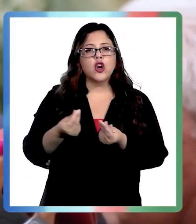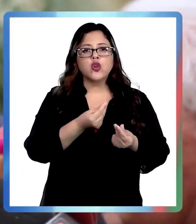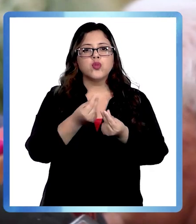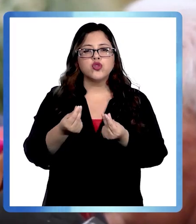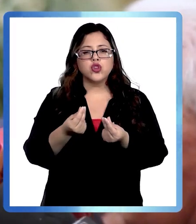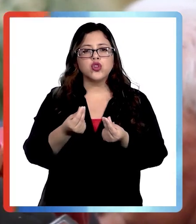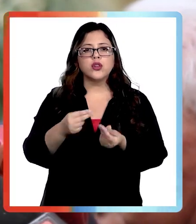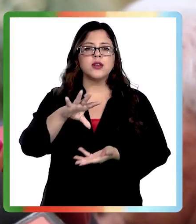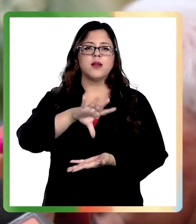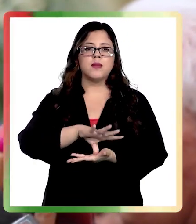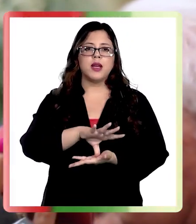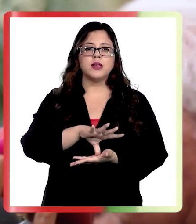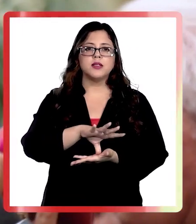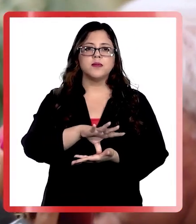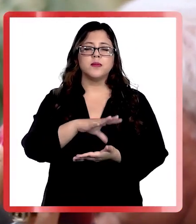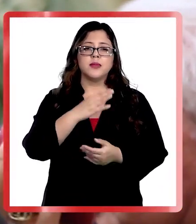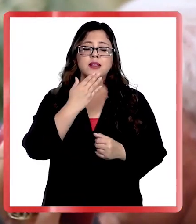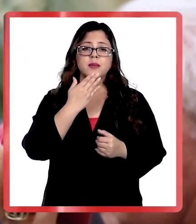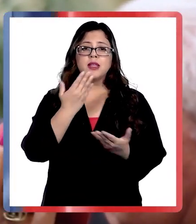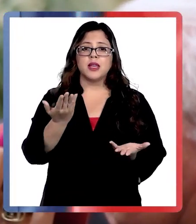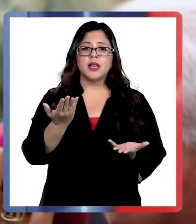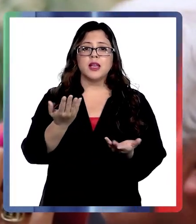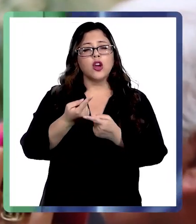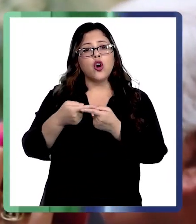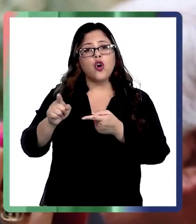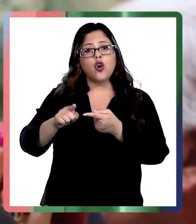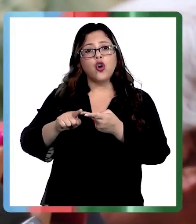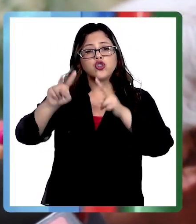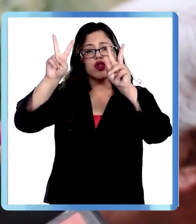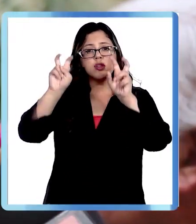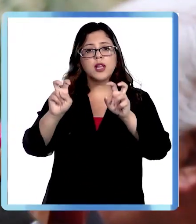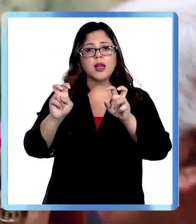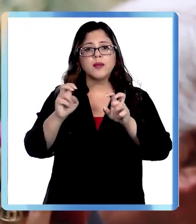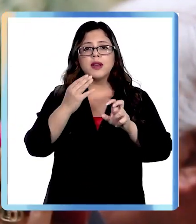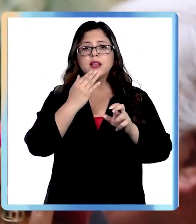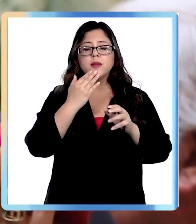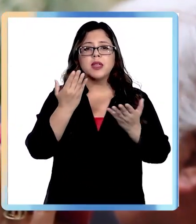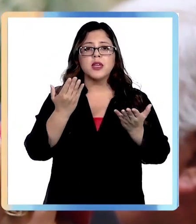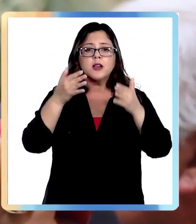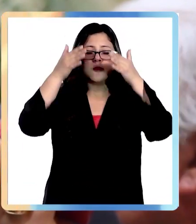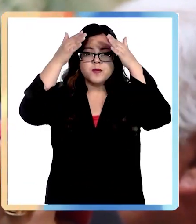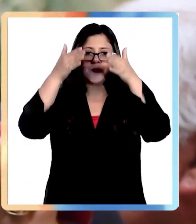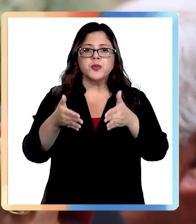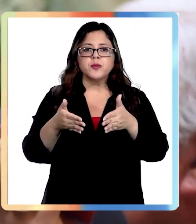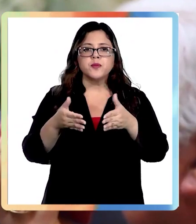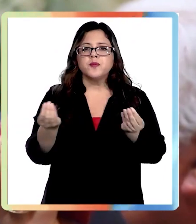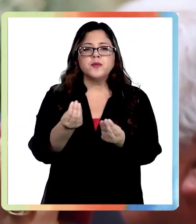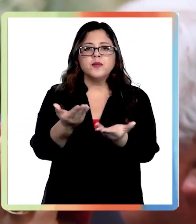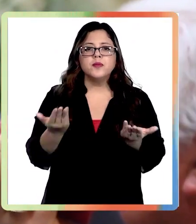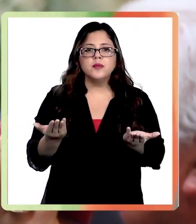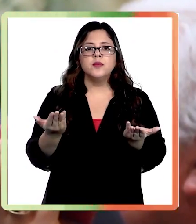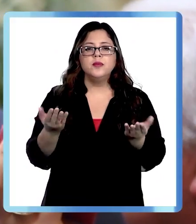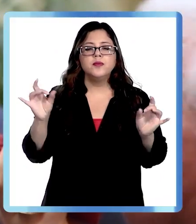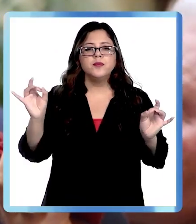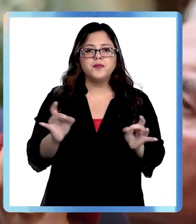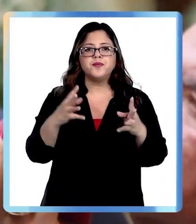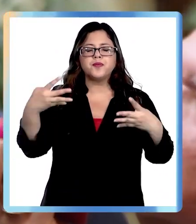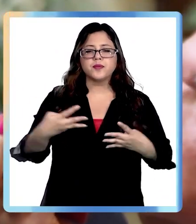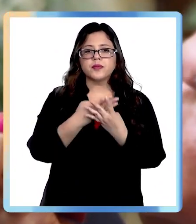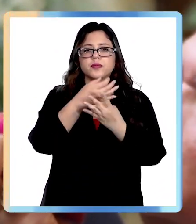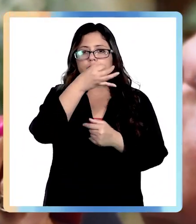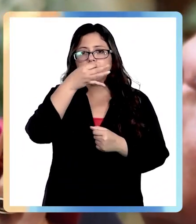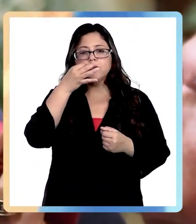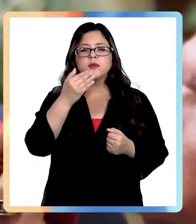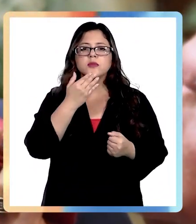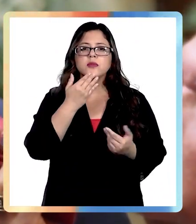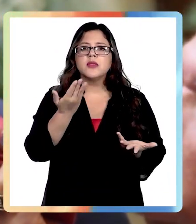nivel país y por lo demás otra cuestión que hemos también puesto sobre la mesa. ¿Qué es lo que pasa si había una red de corrupción también